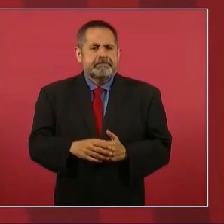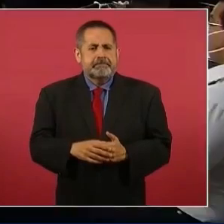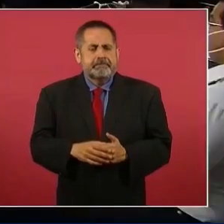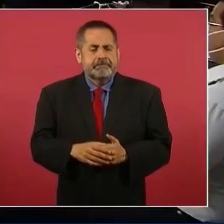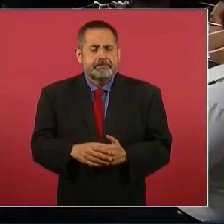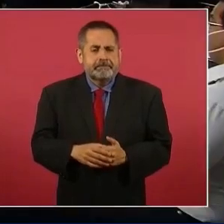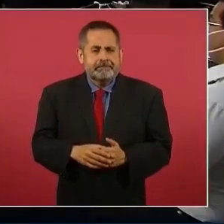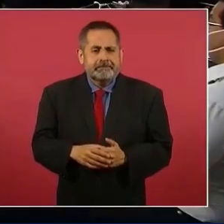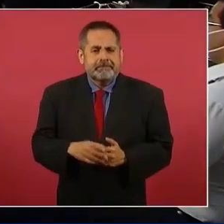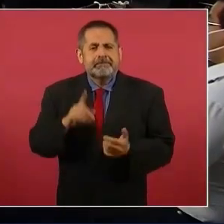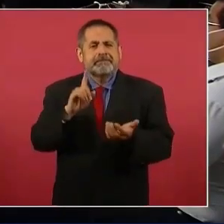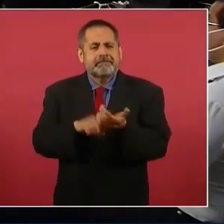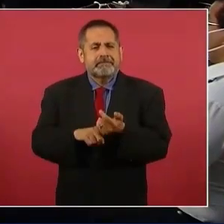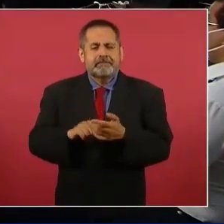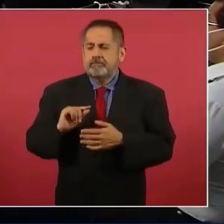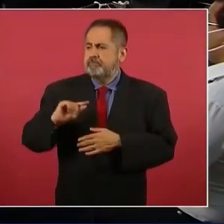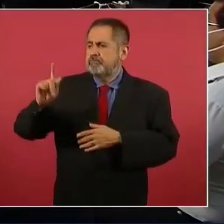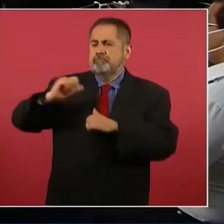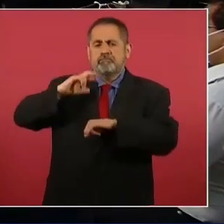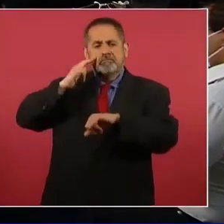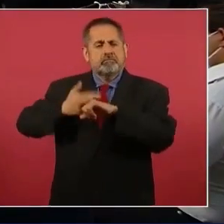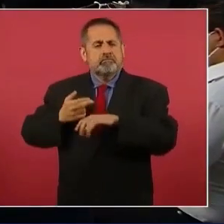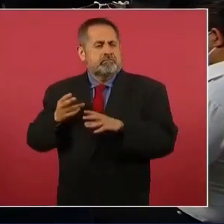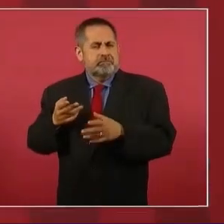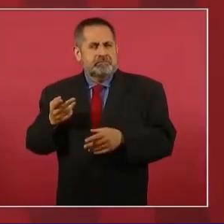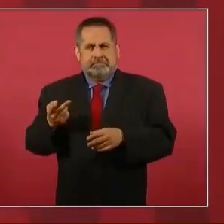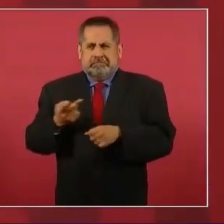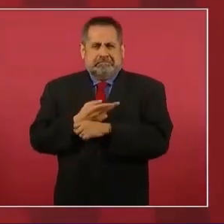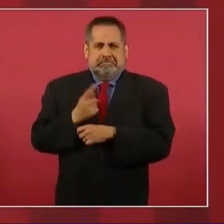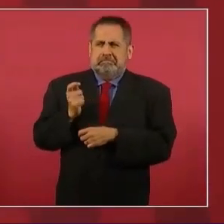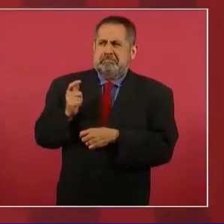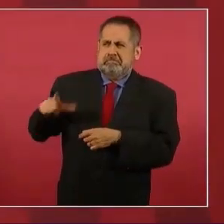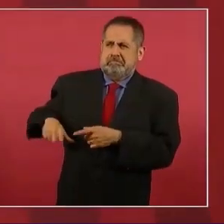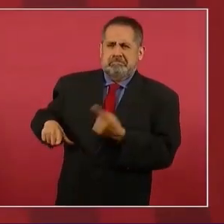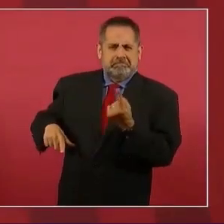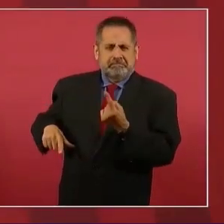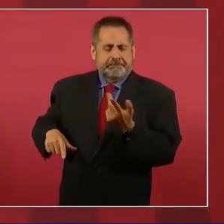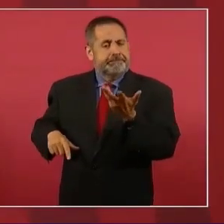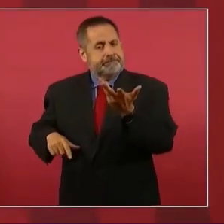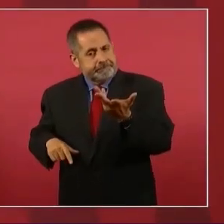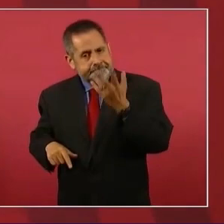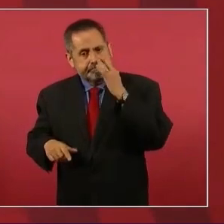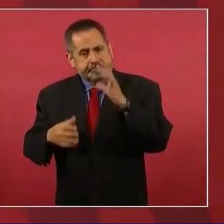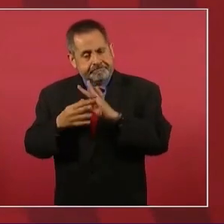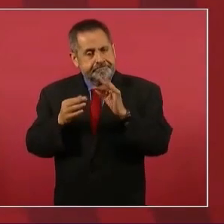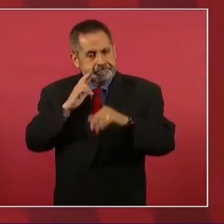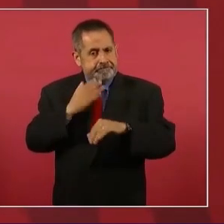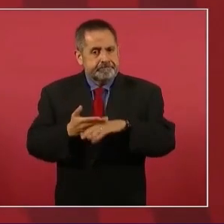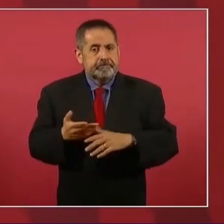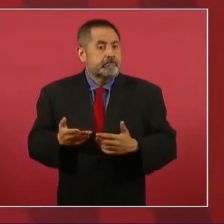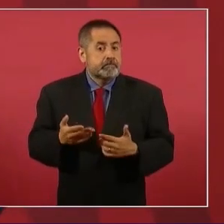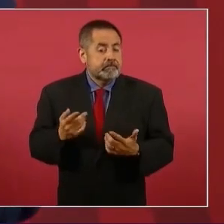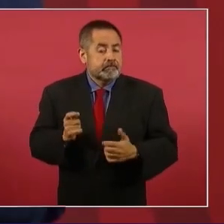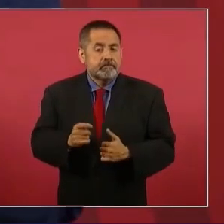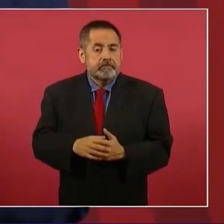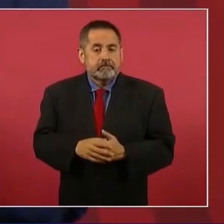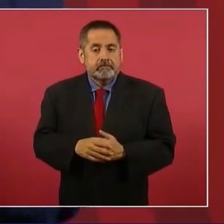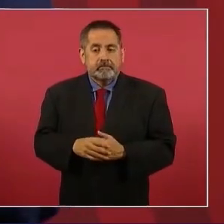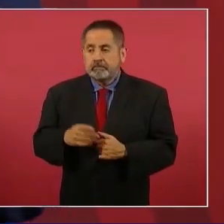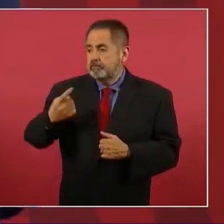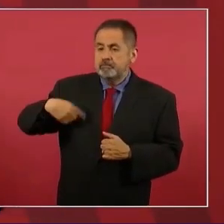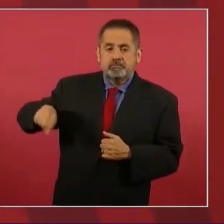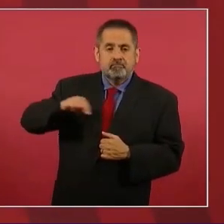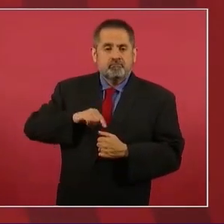¿Y qué tiene que ver la autoridad? Mucho, porque la